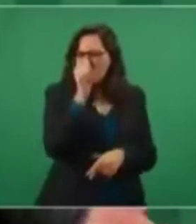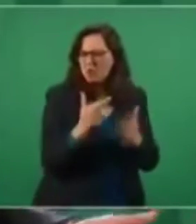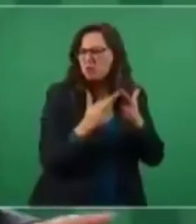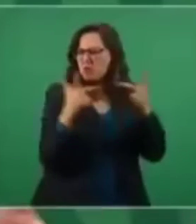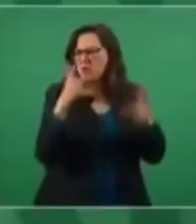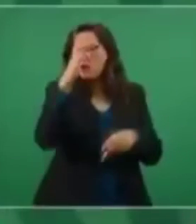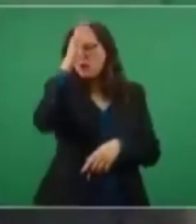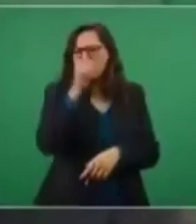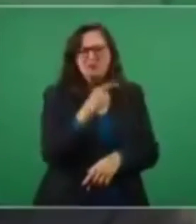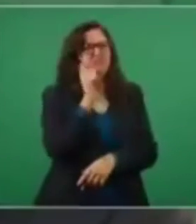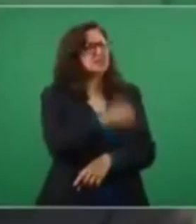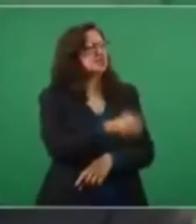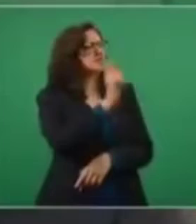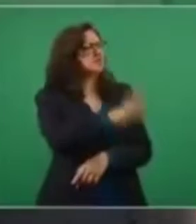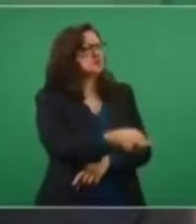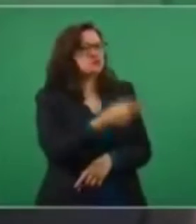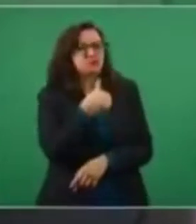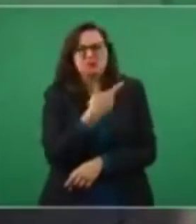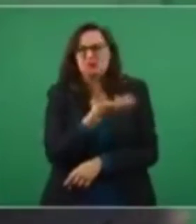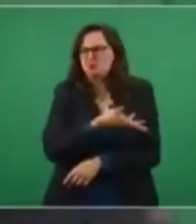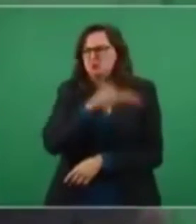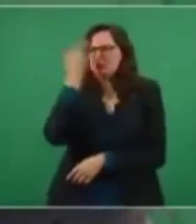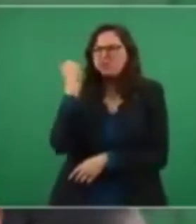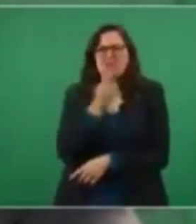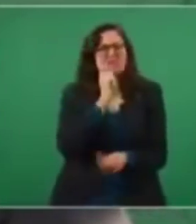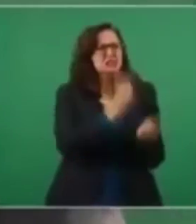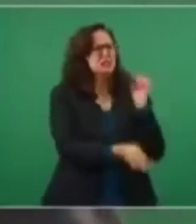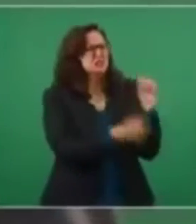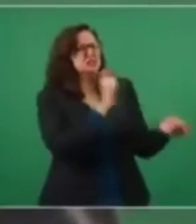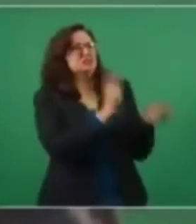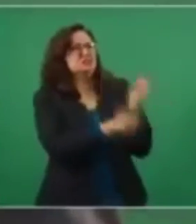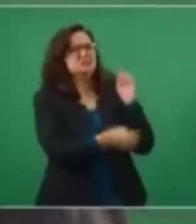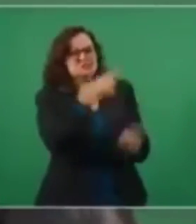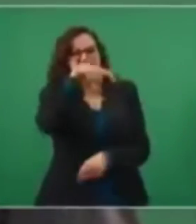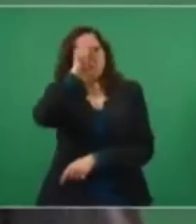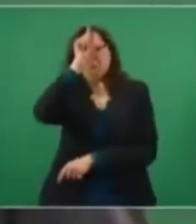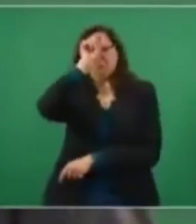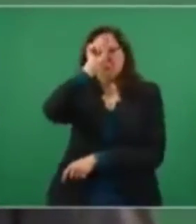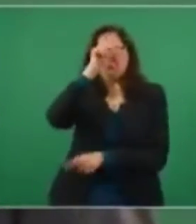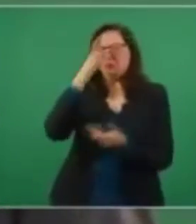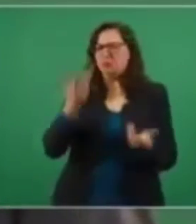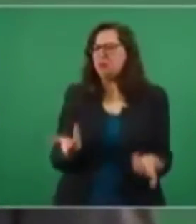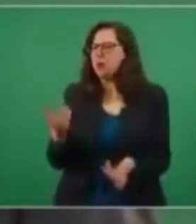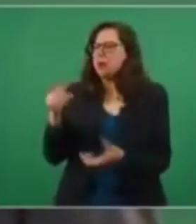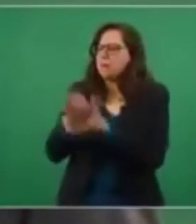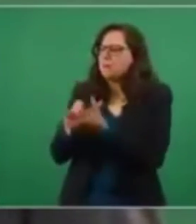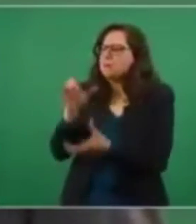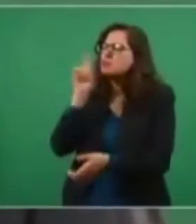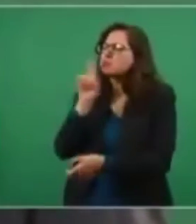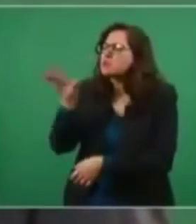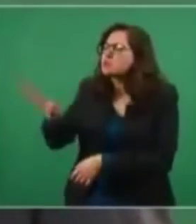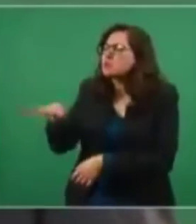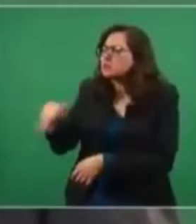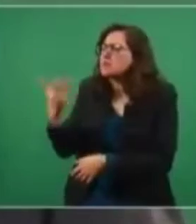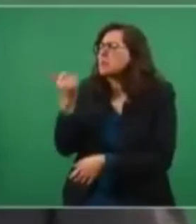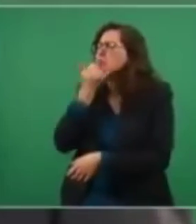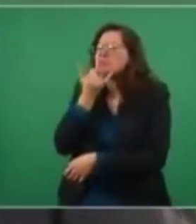me dijo, le digo, oye, ¿qué es esto de rompe el pacto?, explícame.